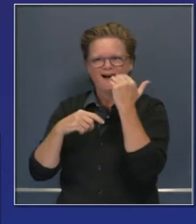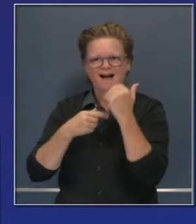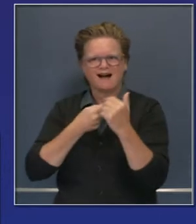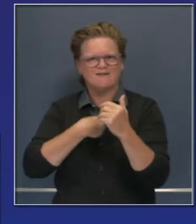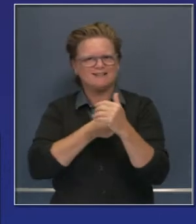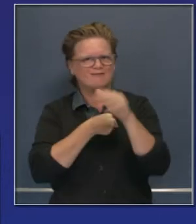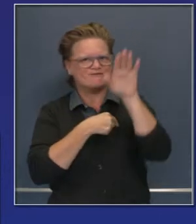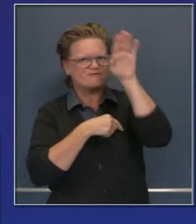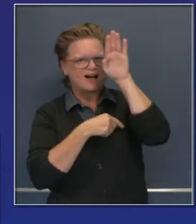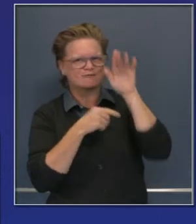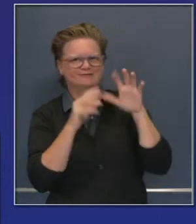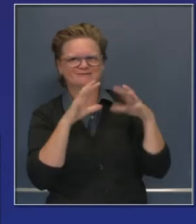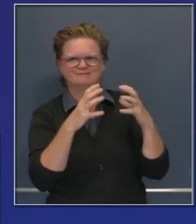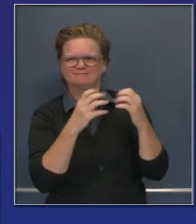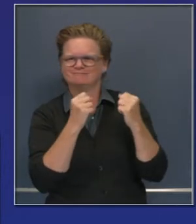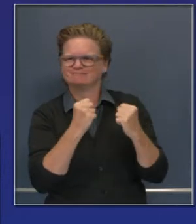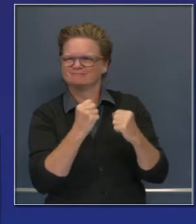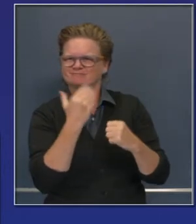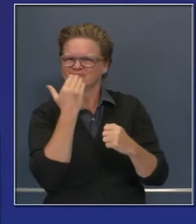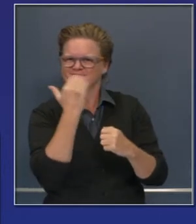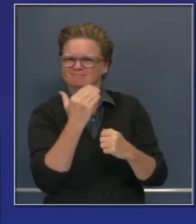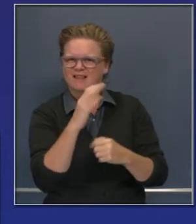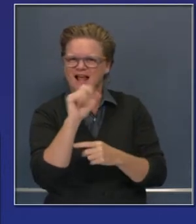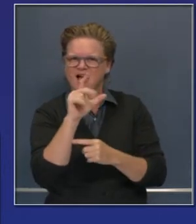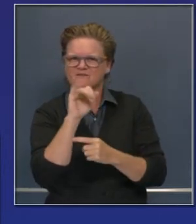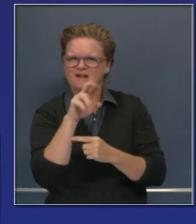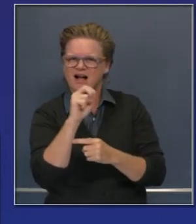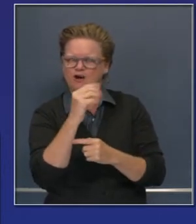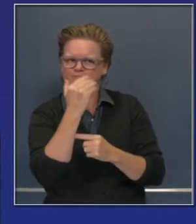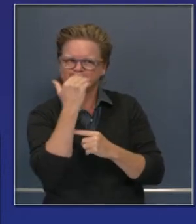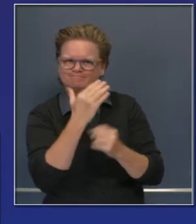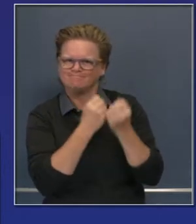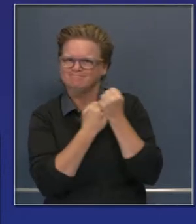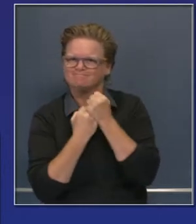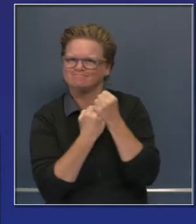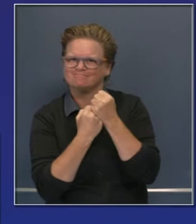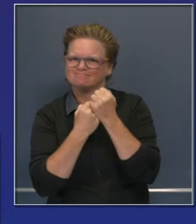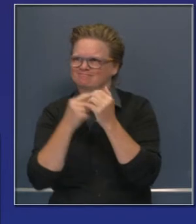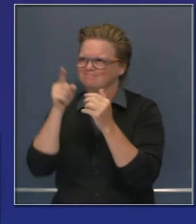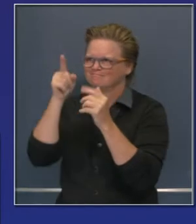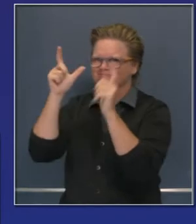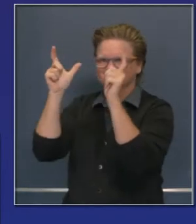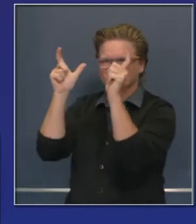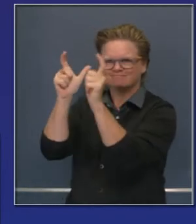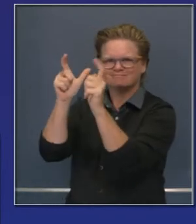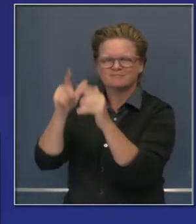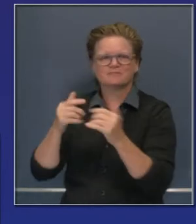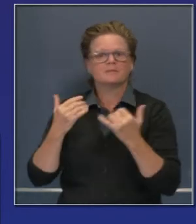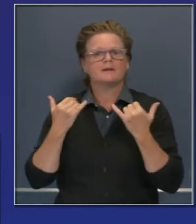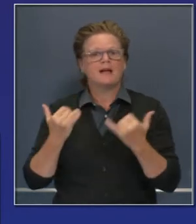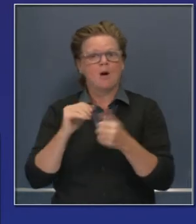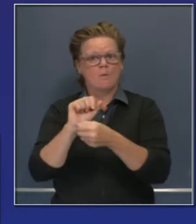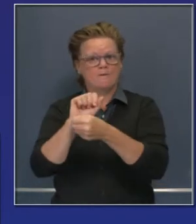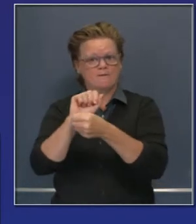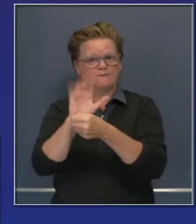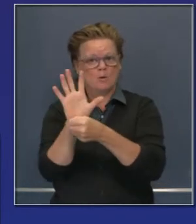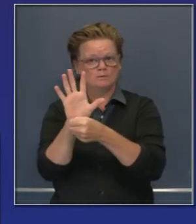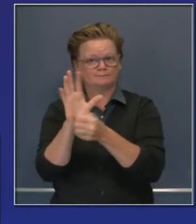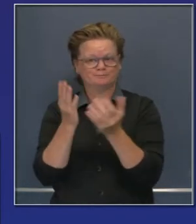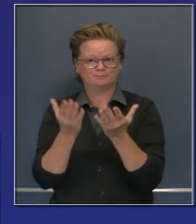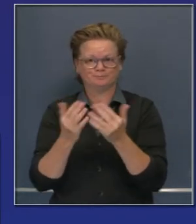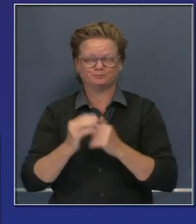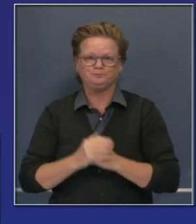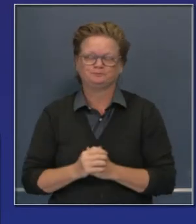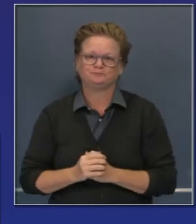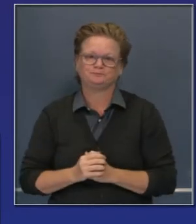mujeres y del sistema de CalAid y FireAid. Quiero actualizarlos respecto al número de casos en relación